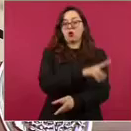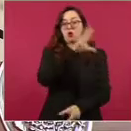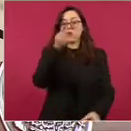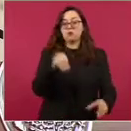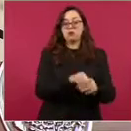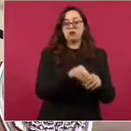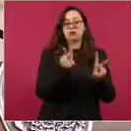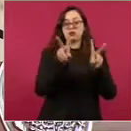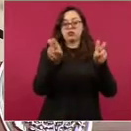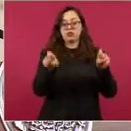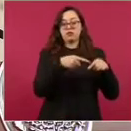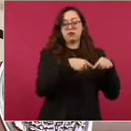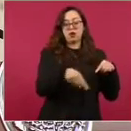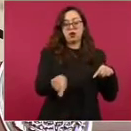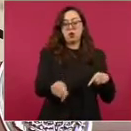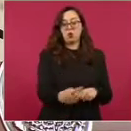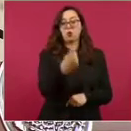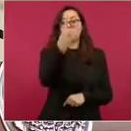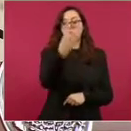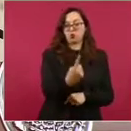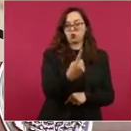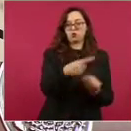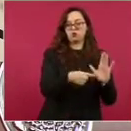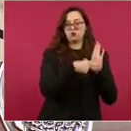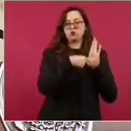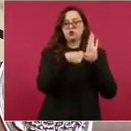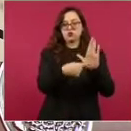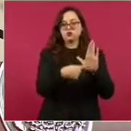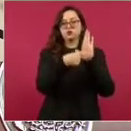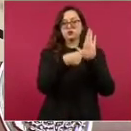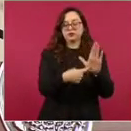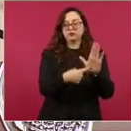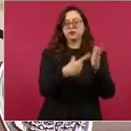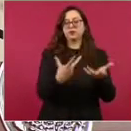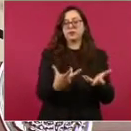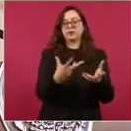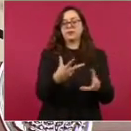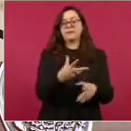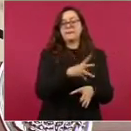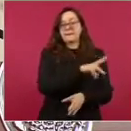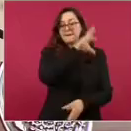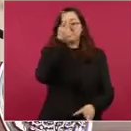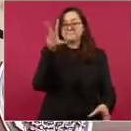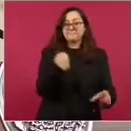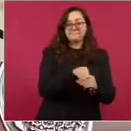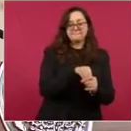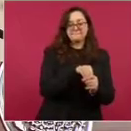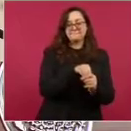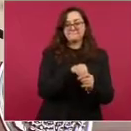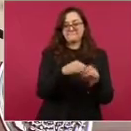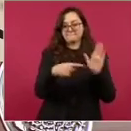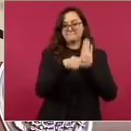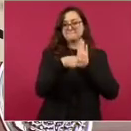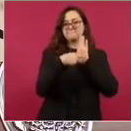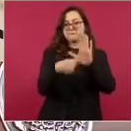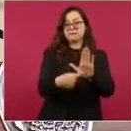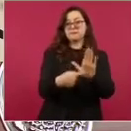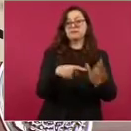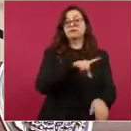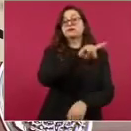haremos una presentación general y luego cada dependencia y consorcio ofrecerá detalles.